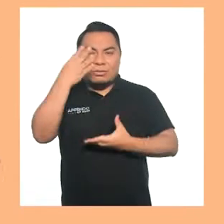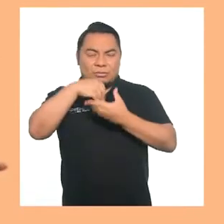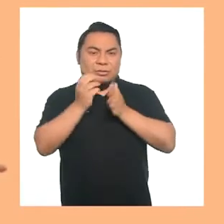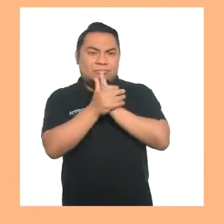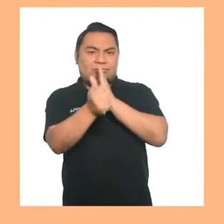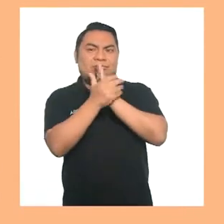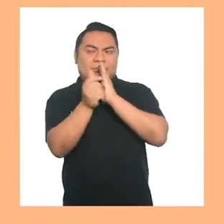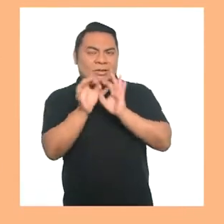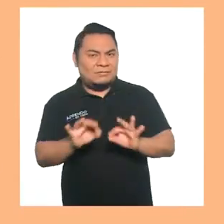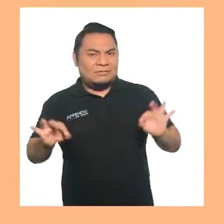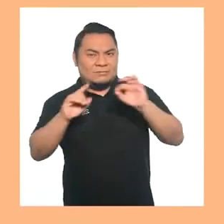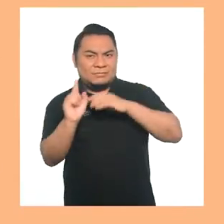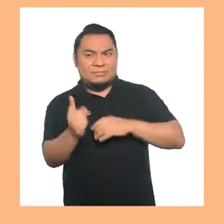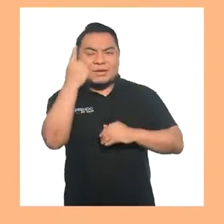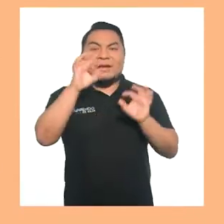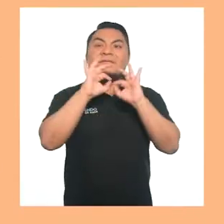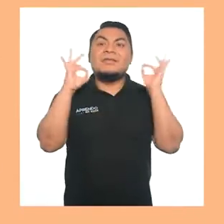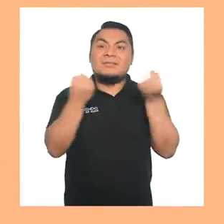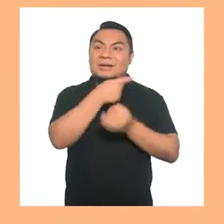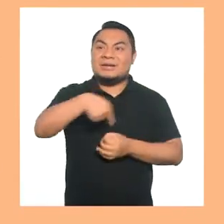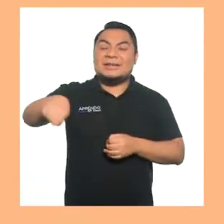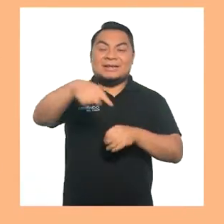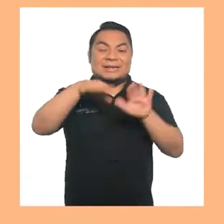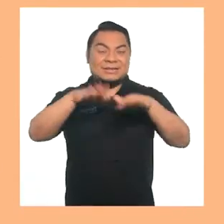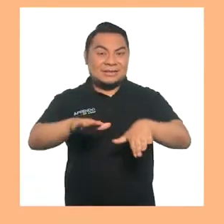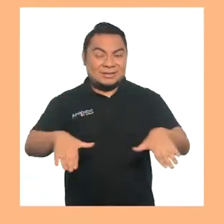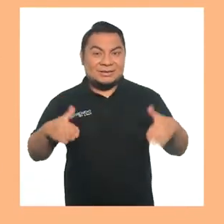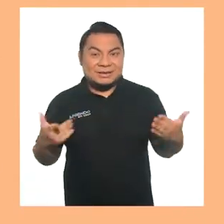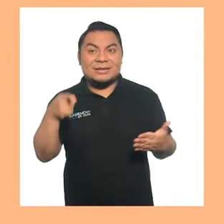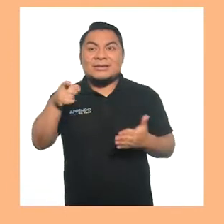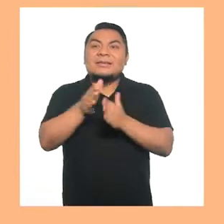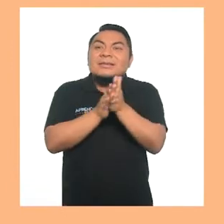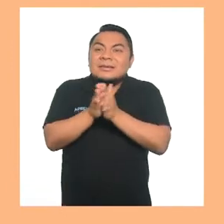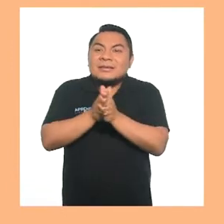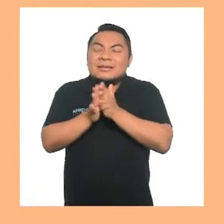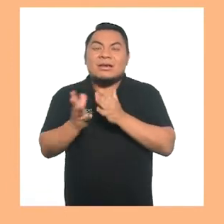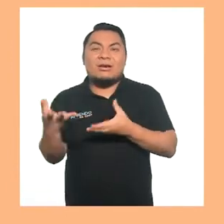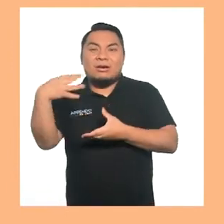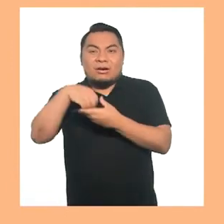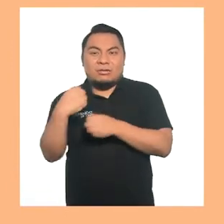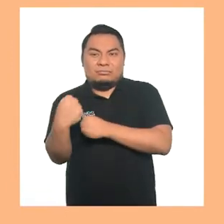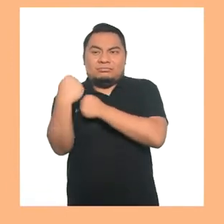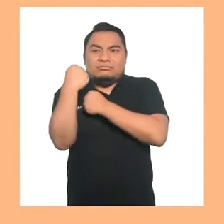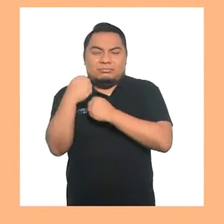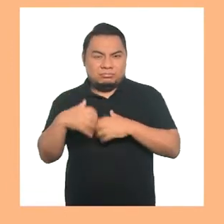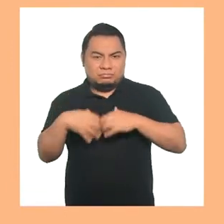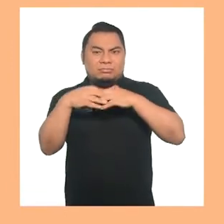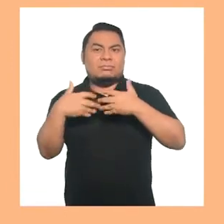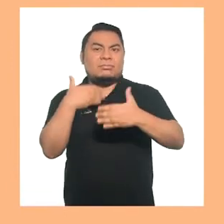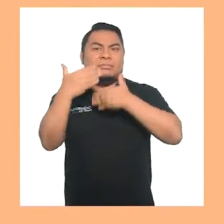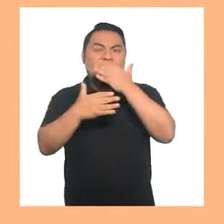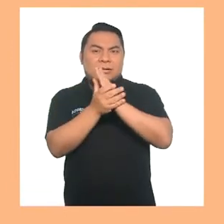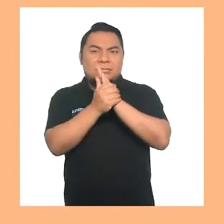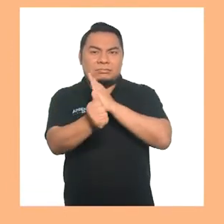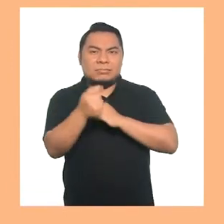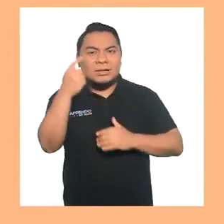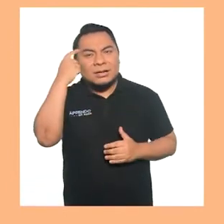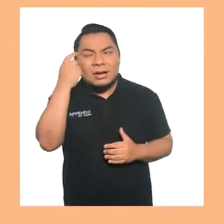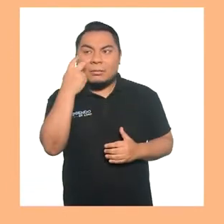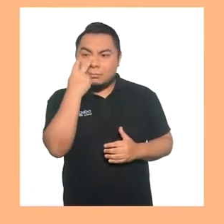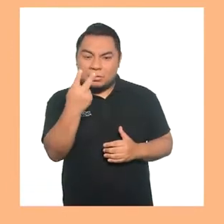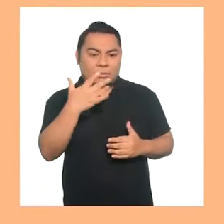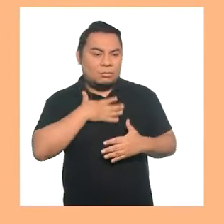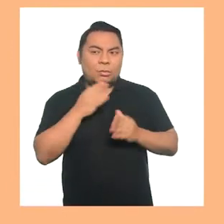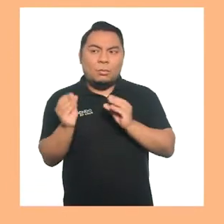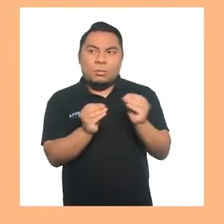habilidades fundamentales con familias de niñas y niños que deseen fortalecer habilidades sensoriales.